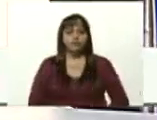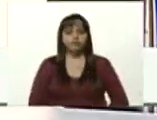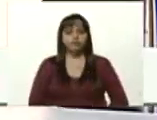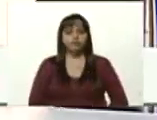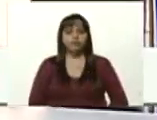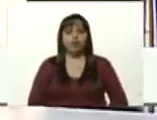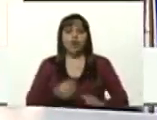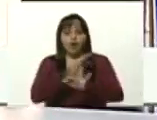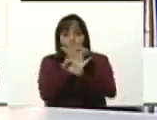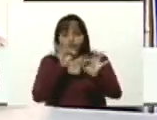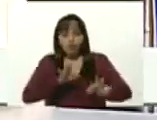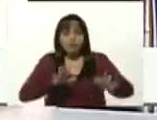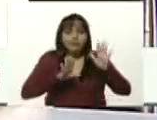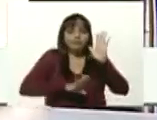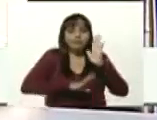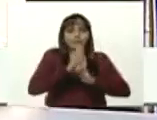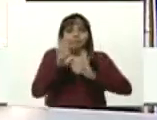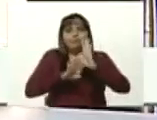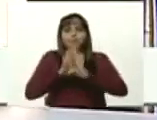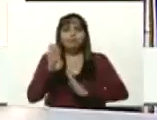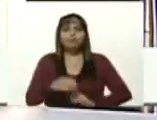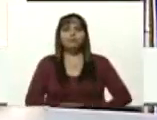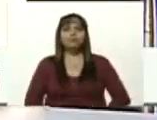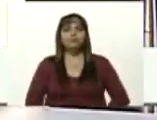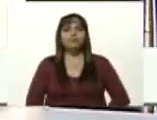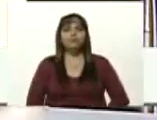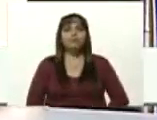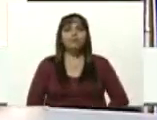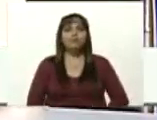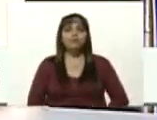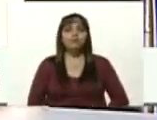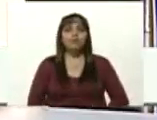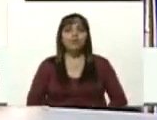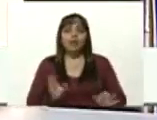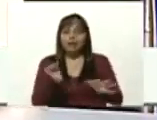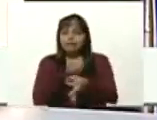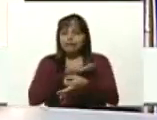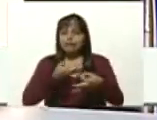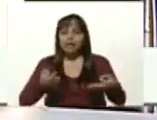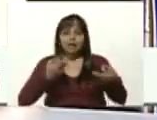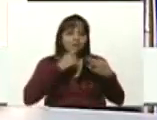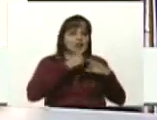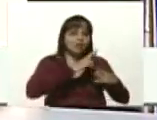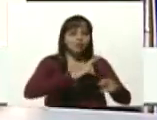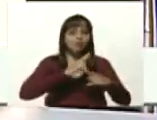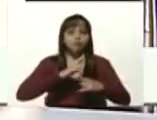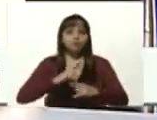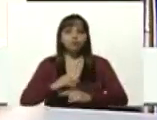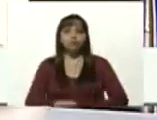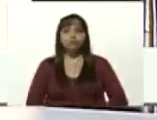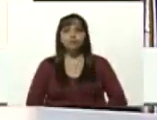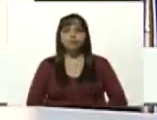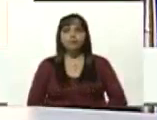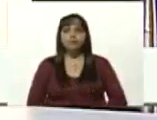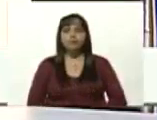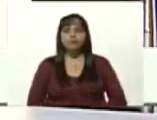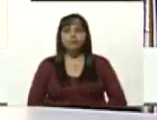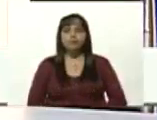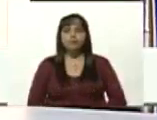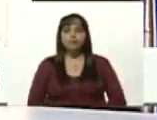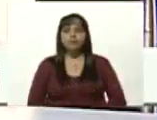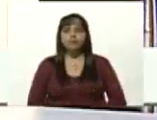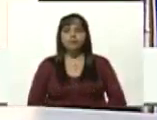método se desarrolló presidente con excelentes resultados ahora vamos precisamente